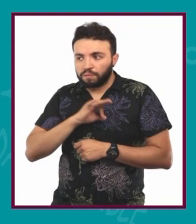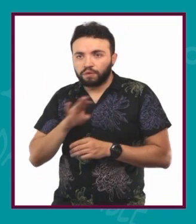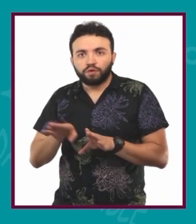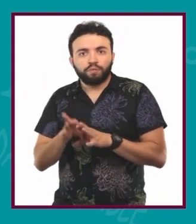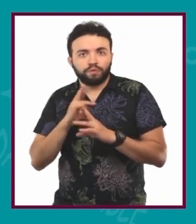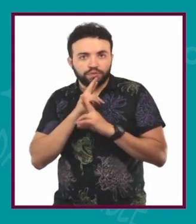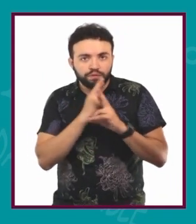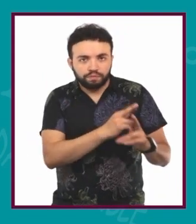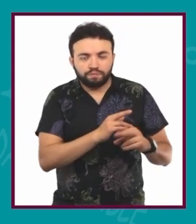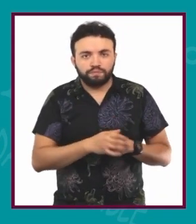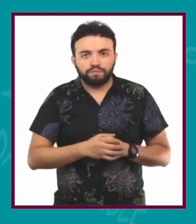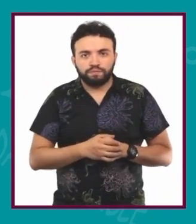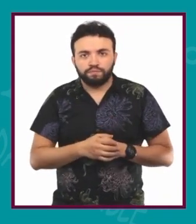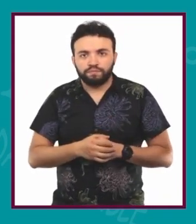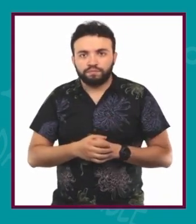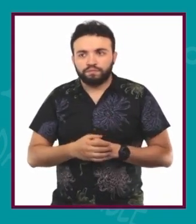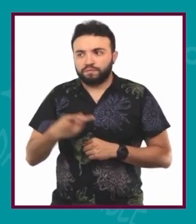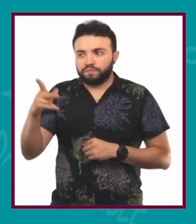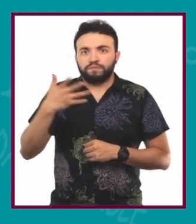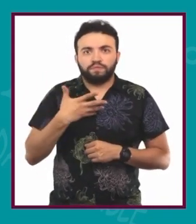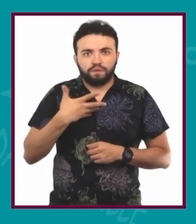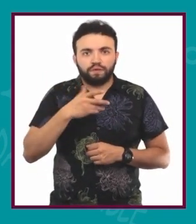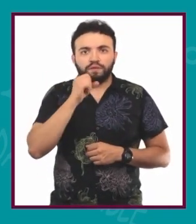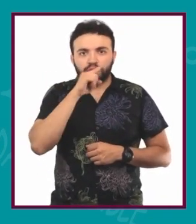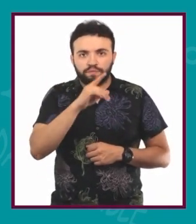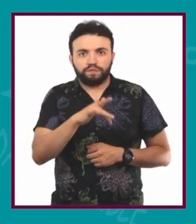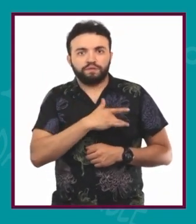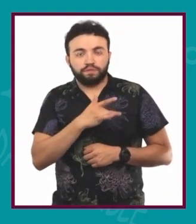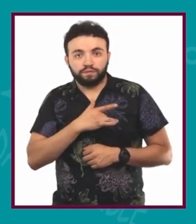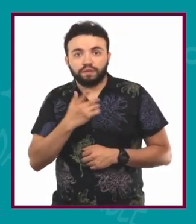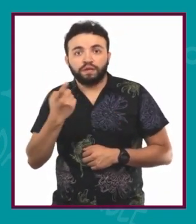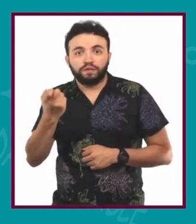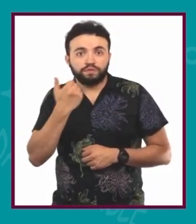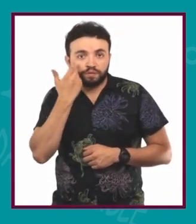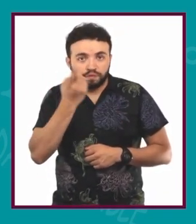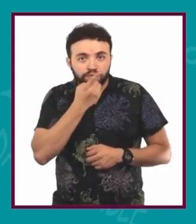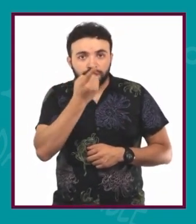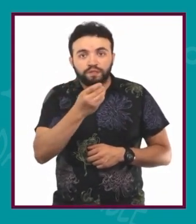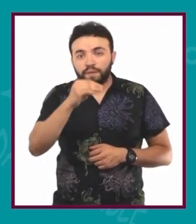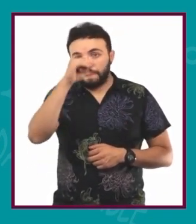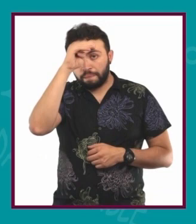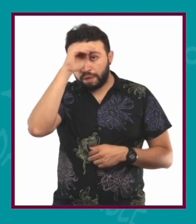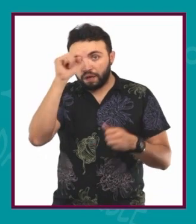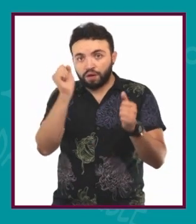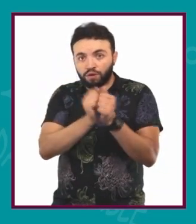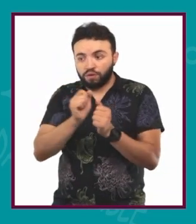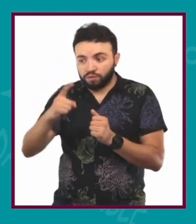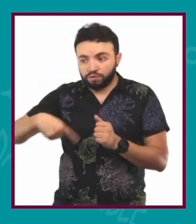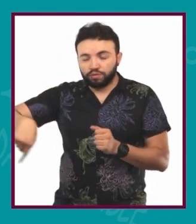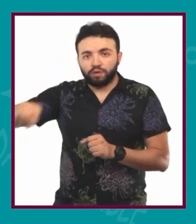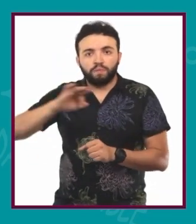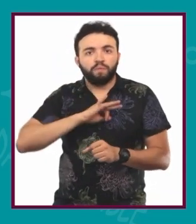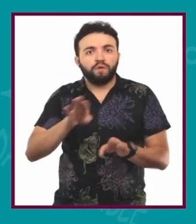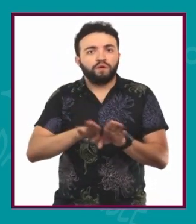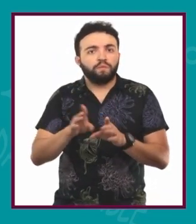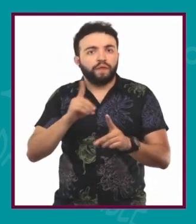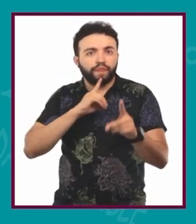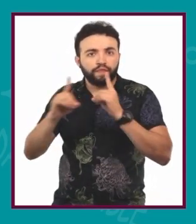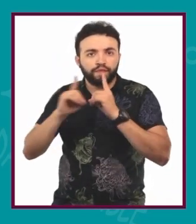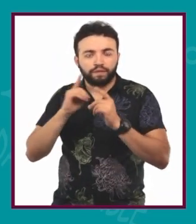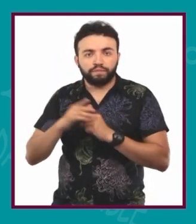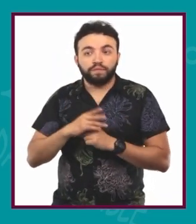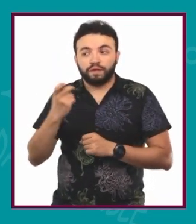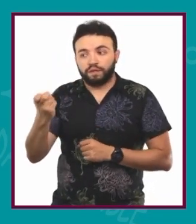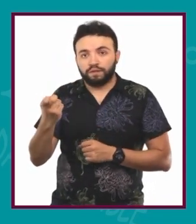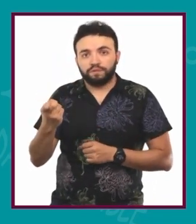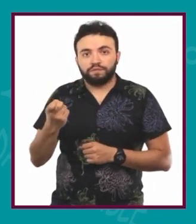respuesta, que tiene capacidad de sentir. Y eso significa pensar con los demás, poder dialogar, que ese sería